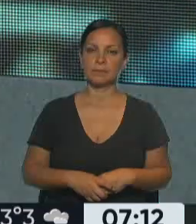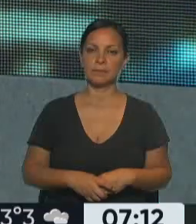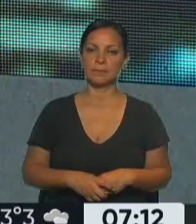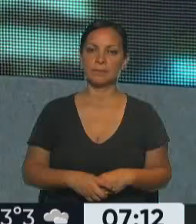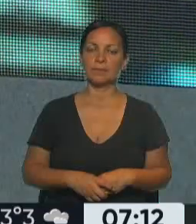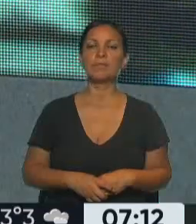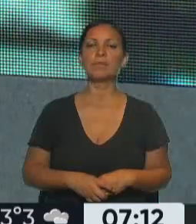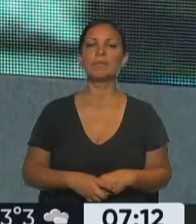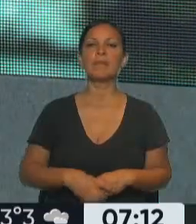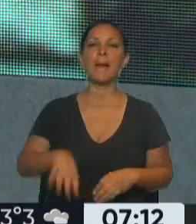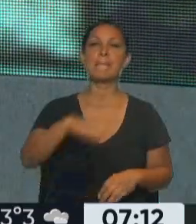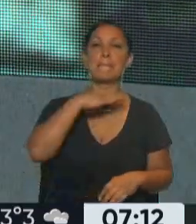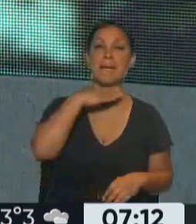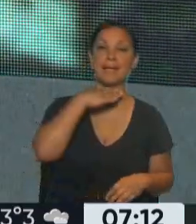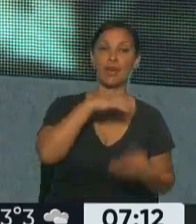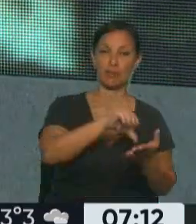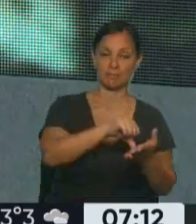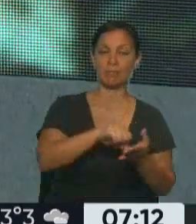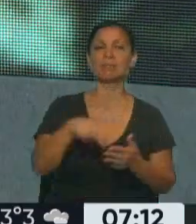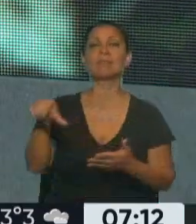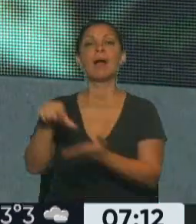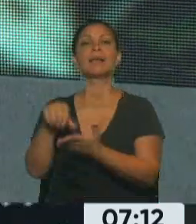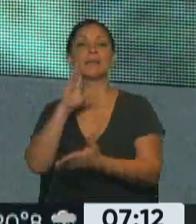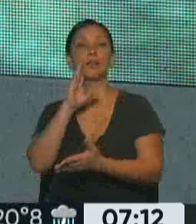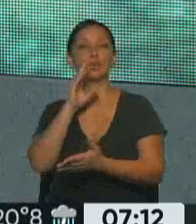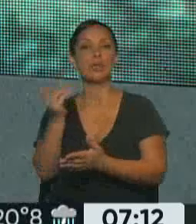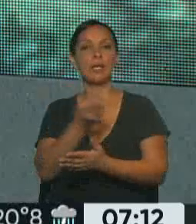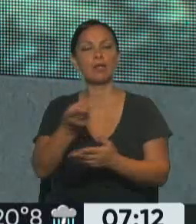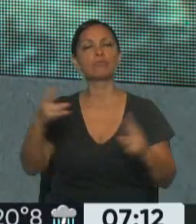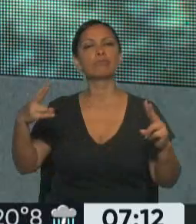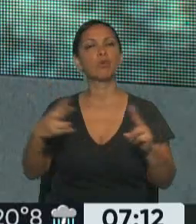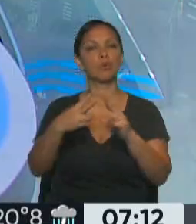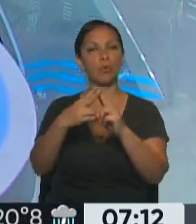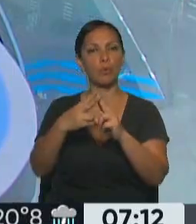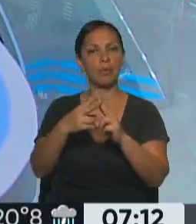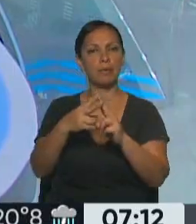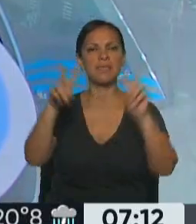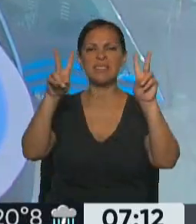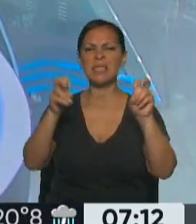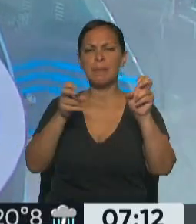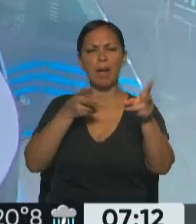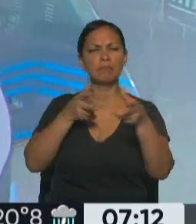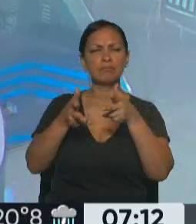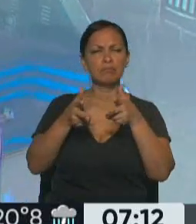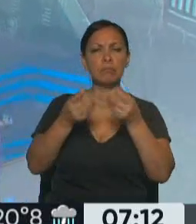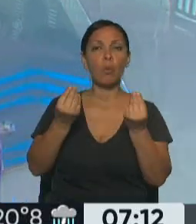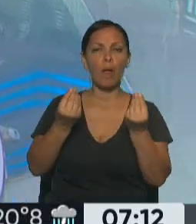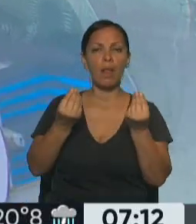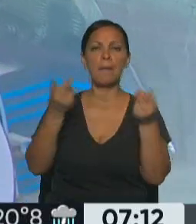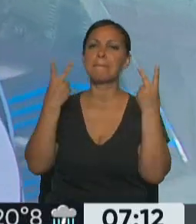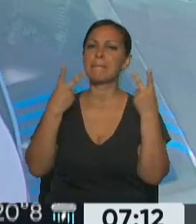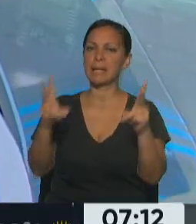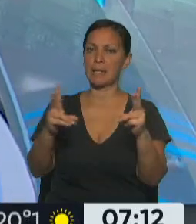La cumbre entre México y los Estados Unidos y habitualmente el tema tiene que ver con la migración. Le preguntamos a Alejandra Loucau si ese justamente fue